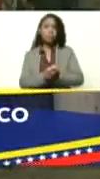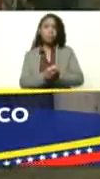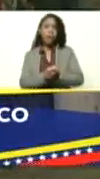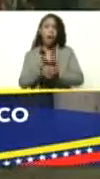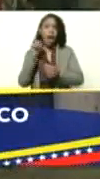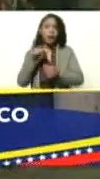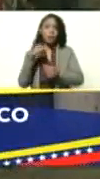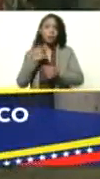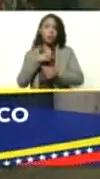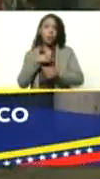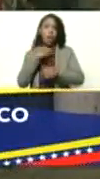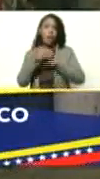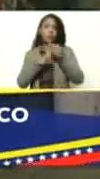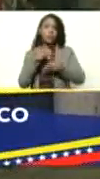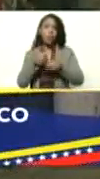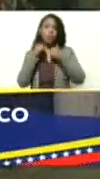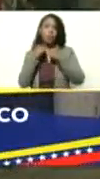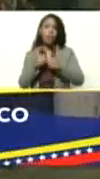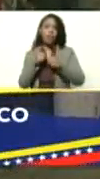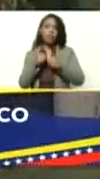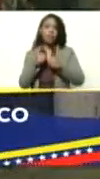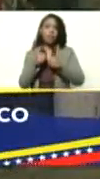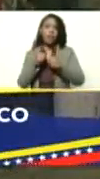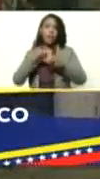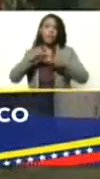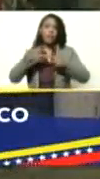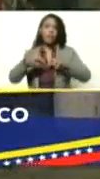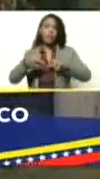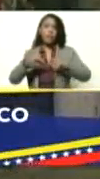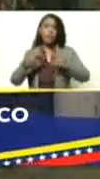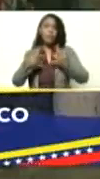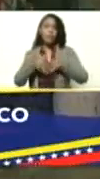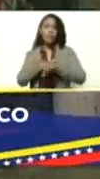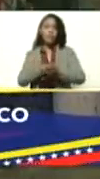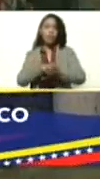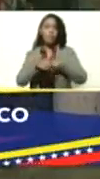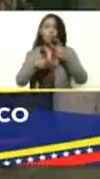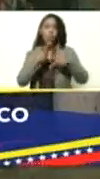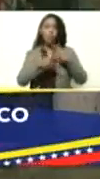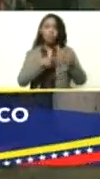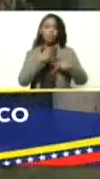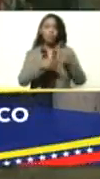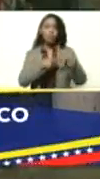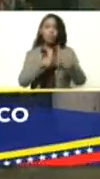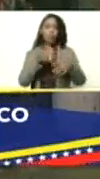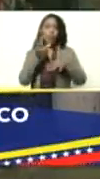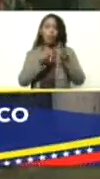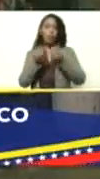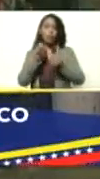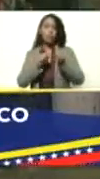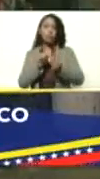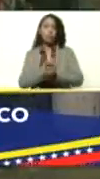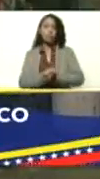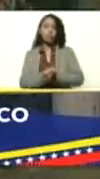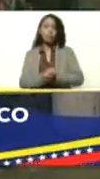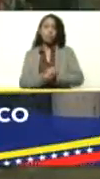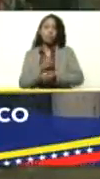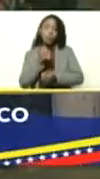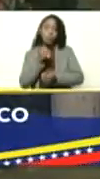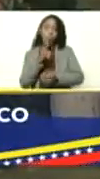metiéndole duro a la genética, y poniéndolo cada día más productivo en producción de leche. Bueno,